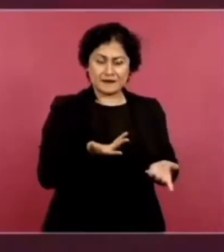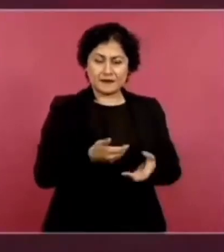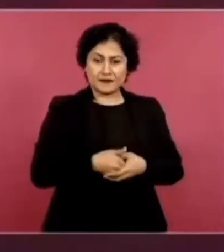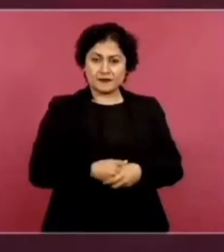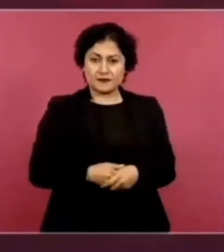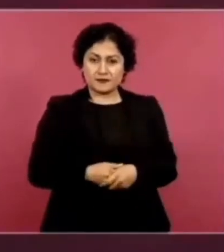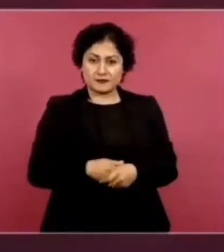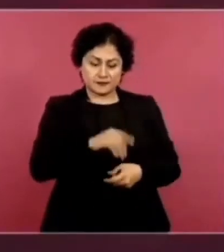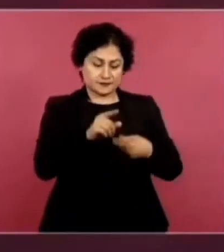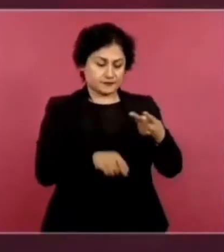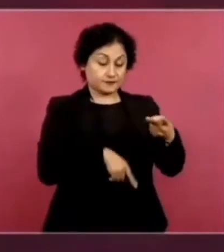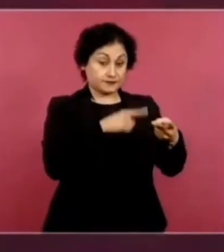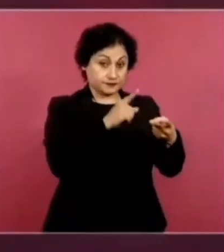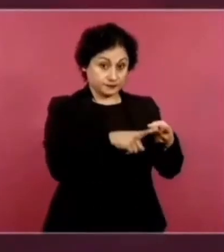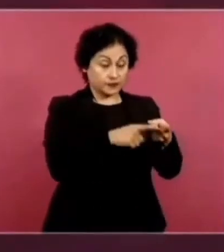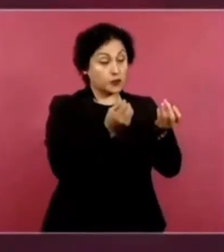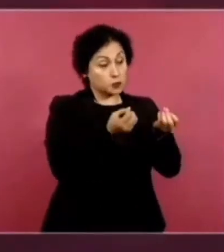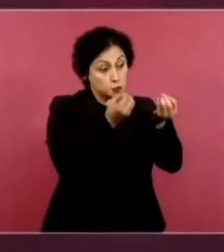Trabajo.